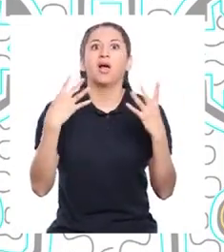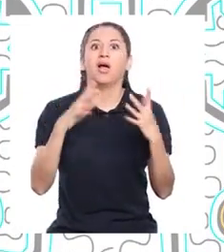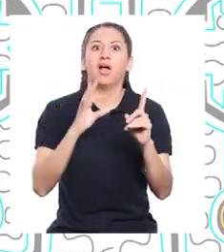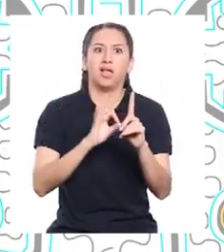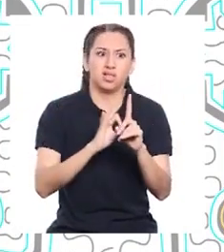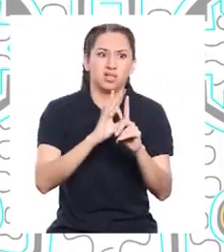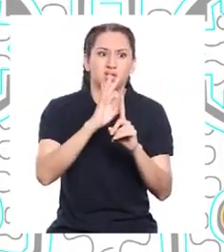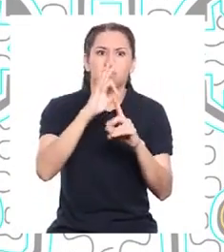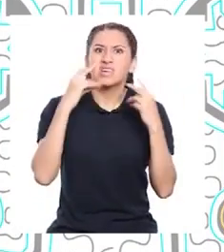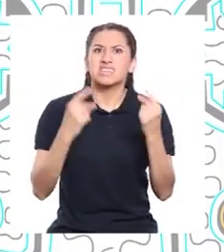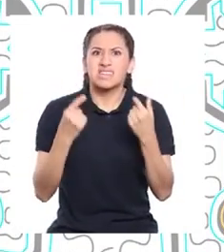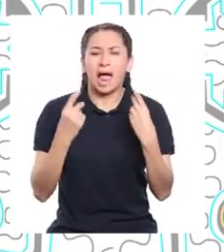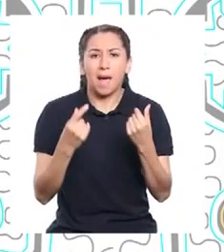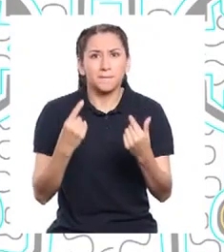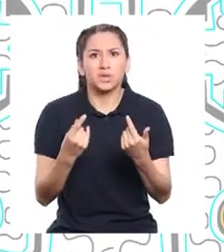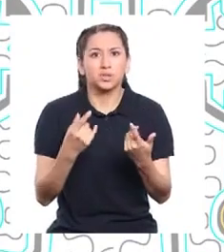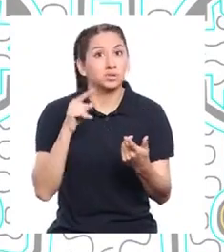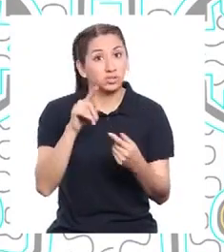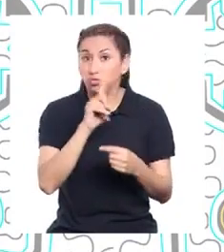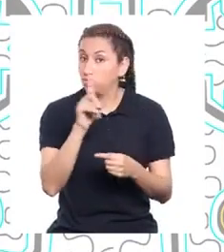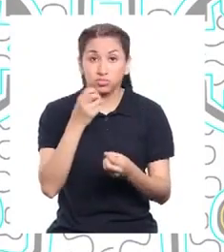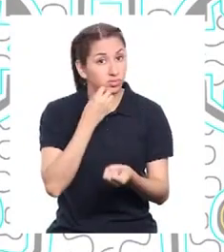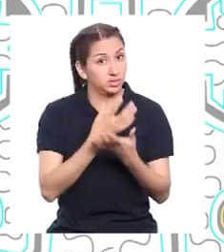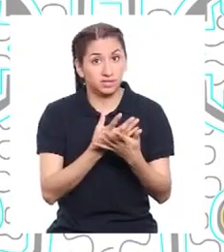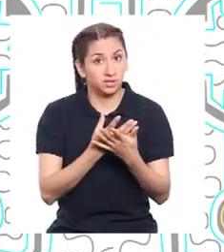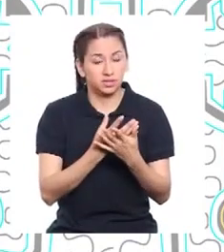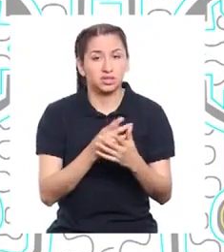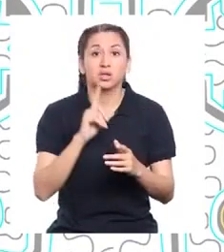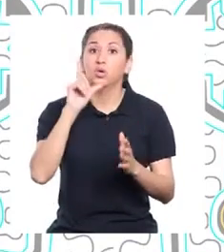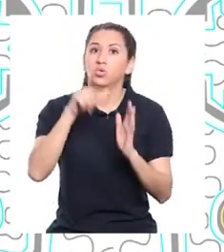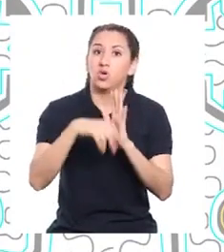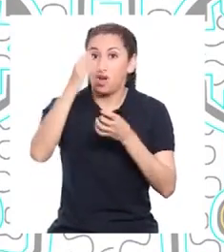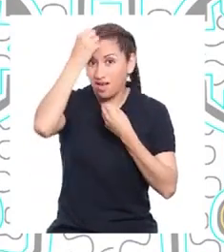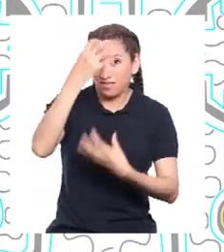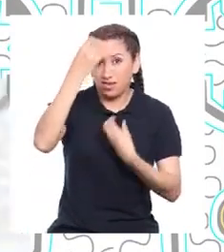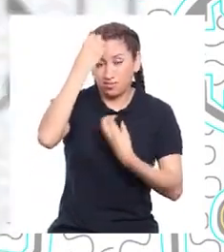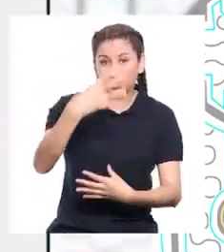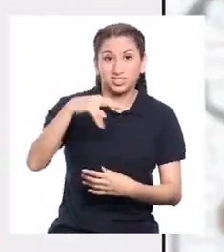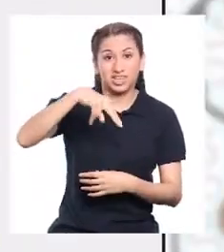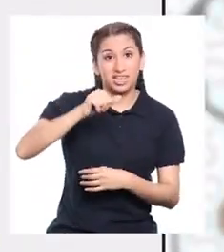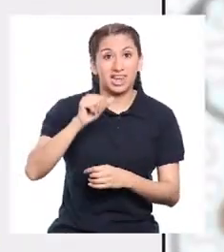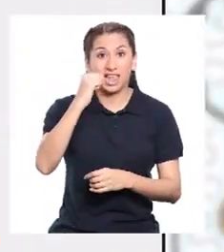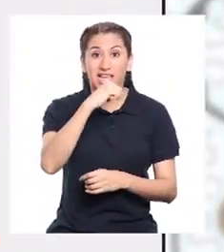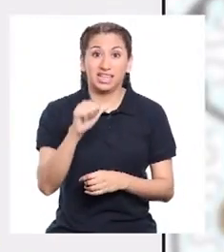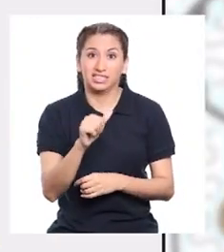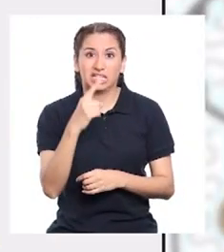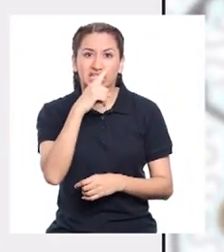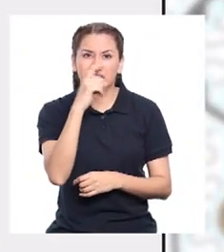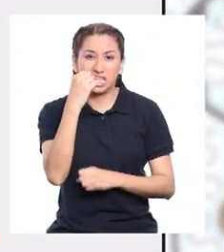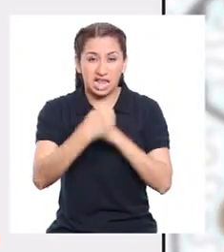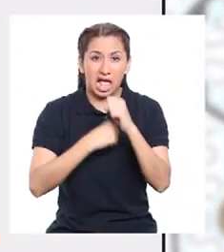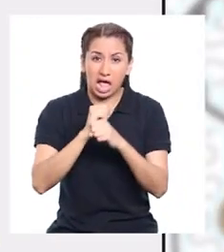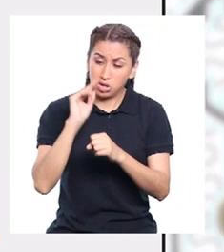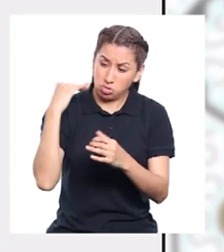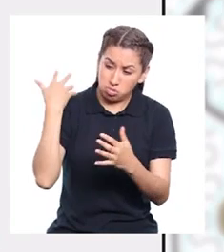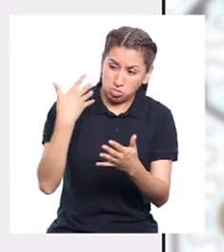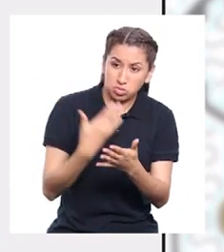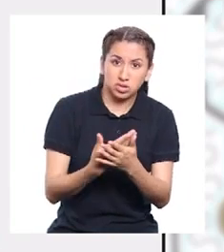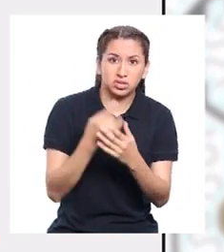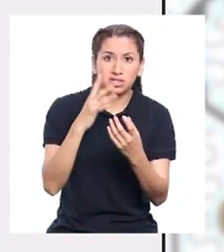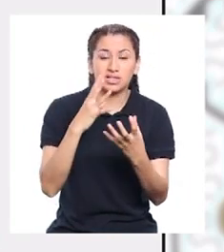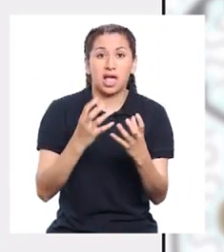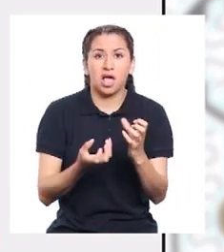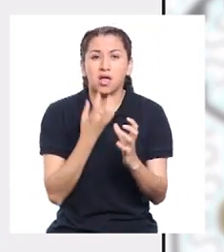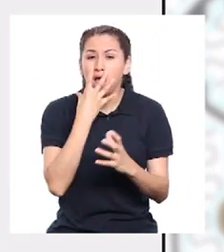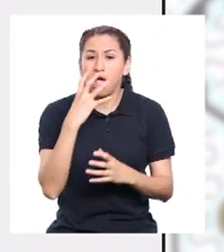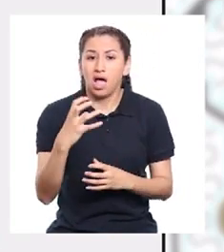aumentando de manera acelerada, lo que no es normal. Y según informa la NASA, en los últimos 100 años, la Tierra se